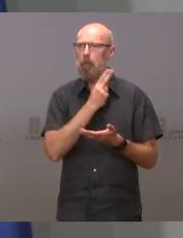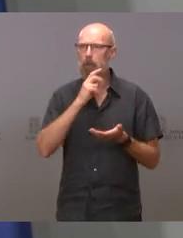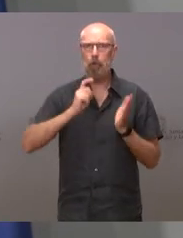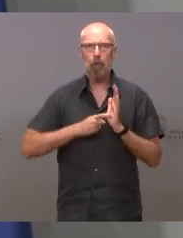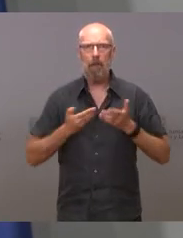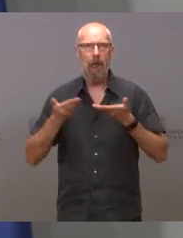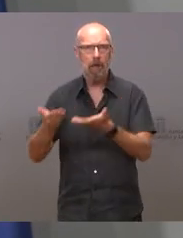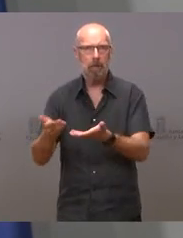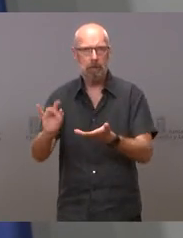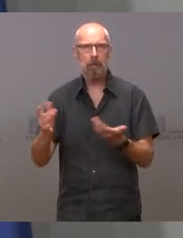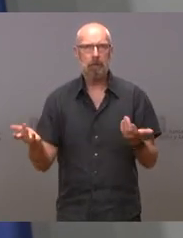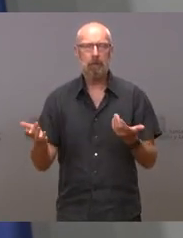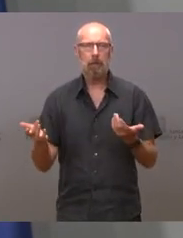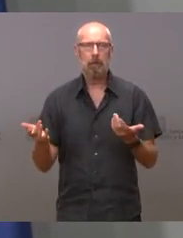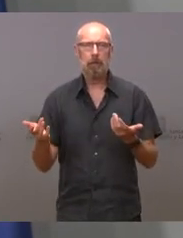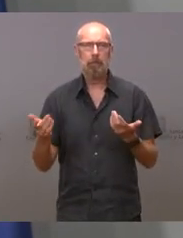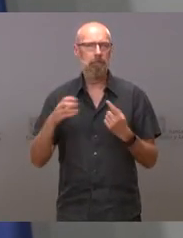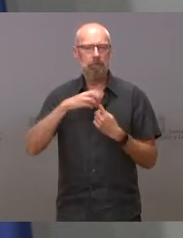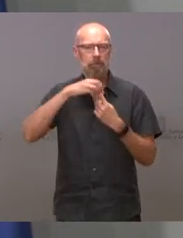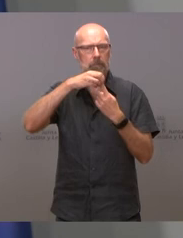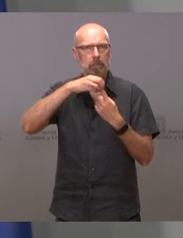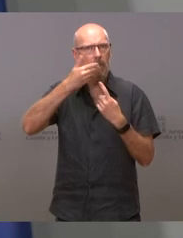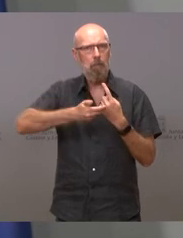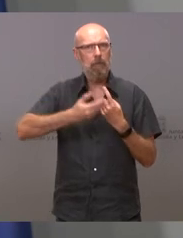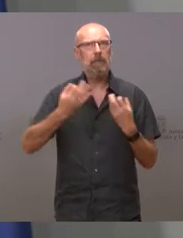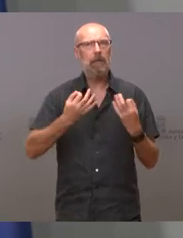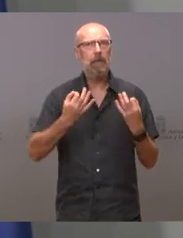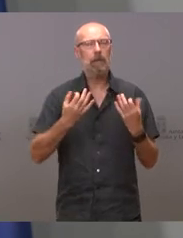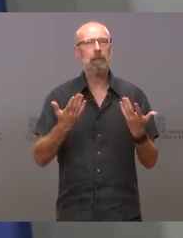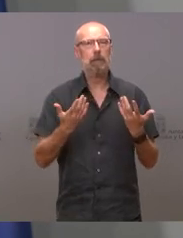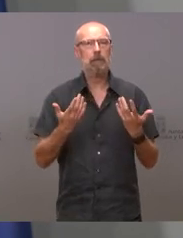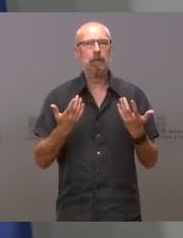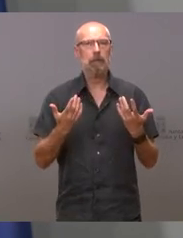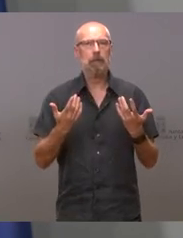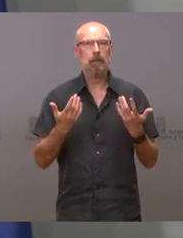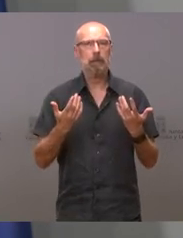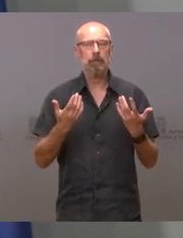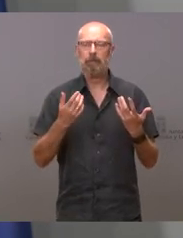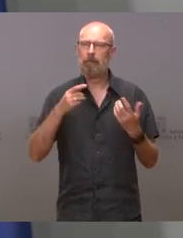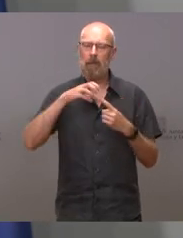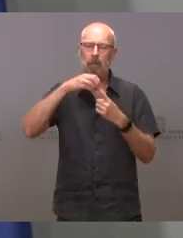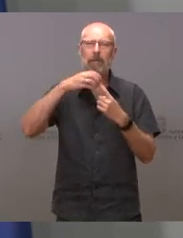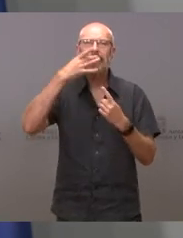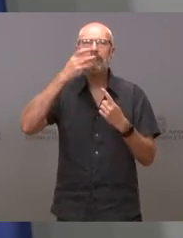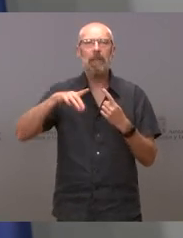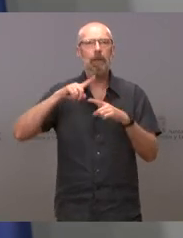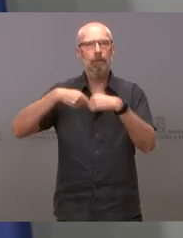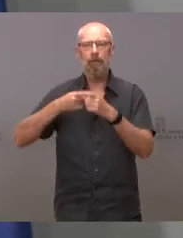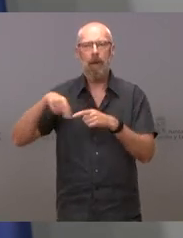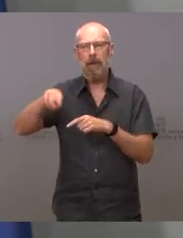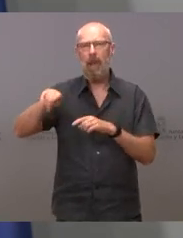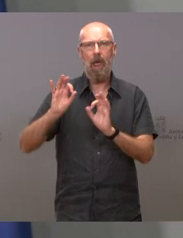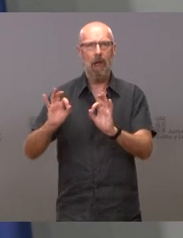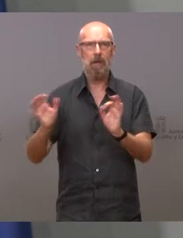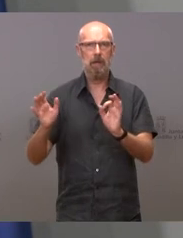Y que en el centro de todo esto están los familiares tampoco porque